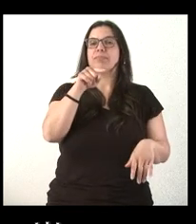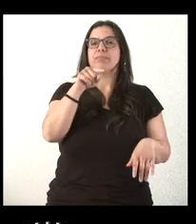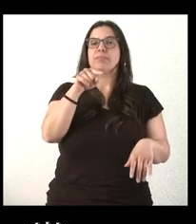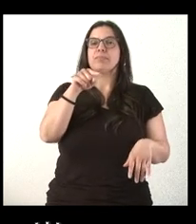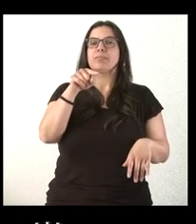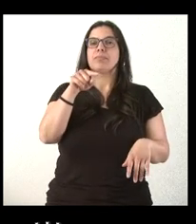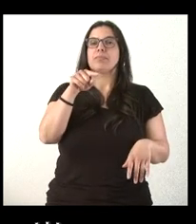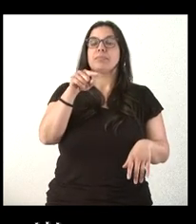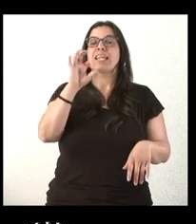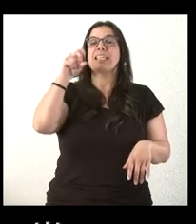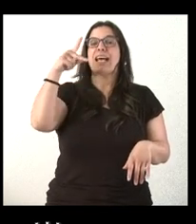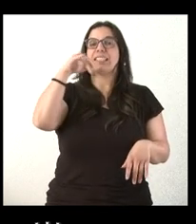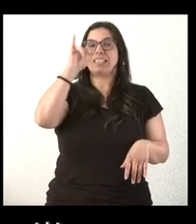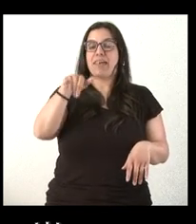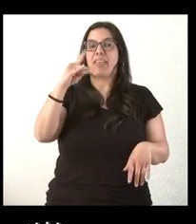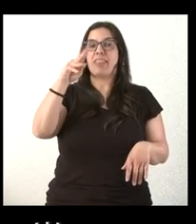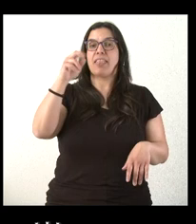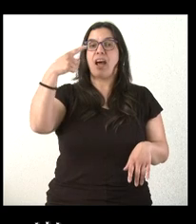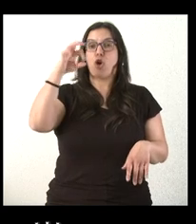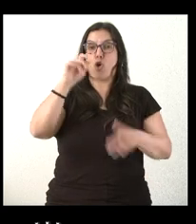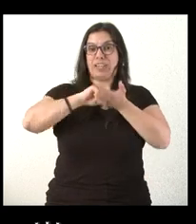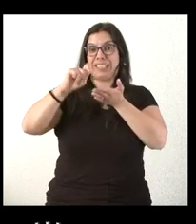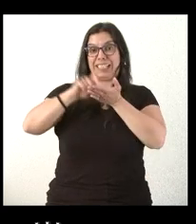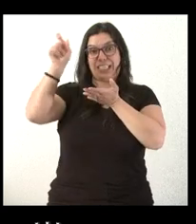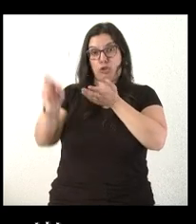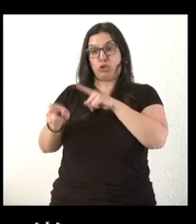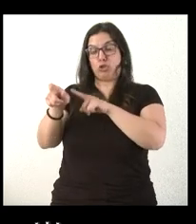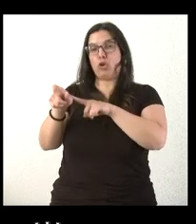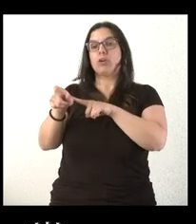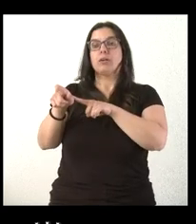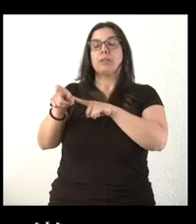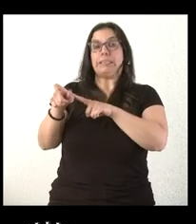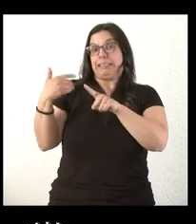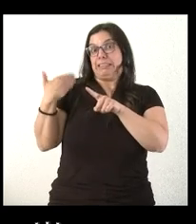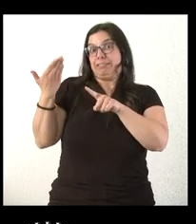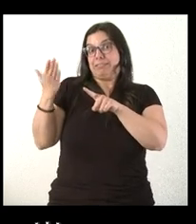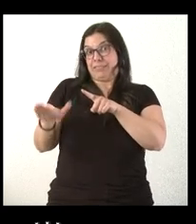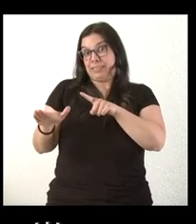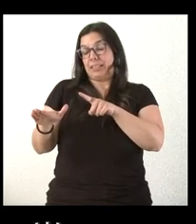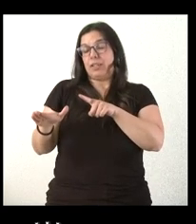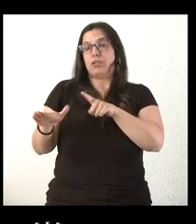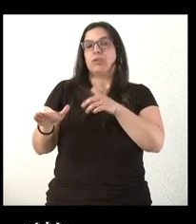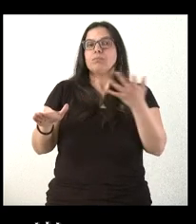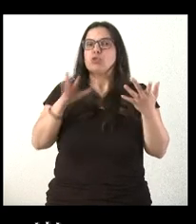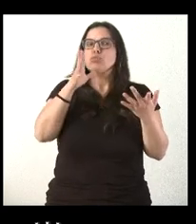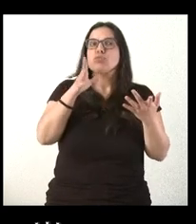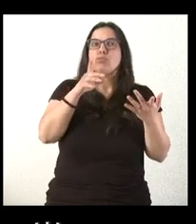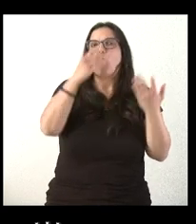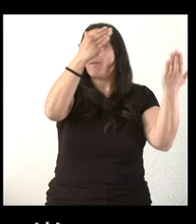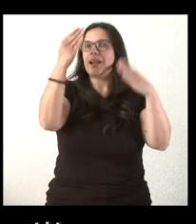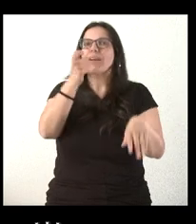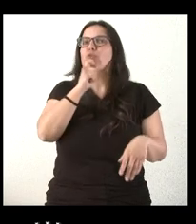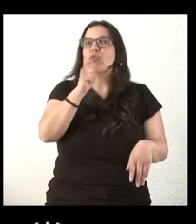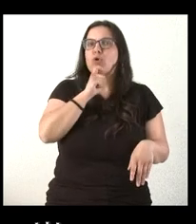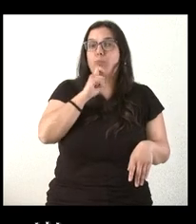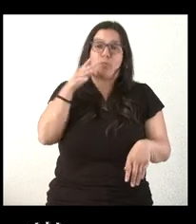Fernando Sánchez Dragó, ¿cómo va a ser homenajeada su figura, ya que no podrá acudir